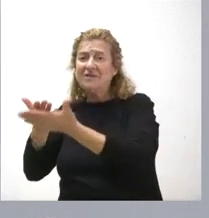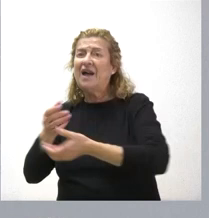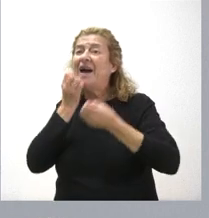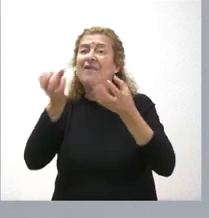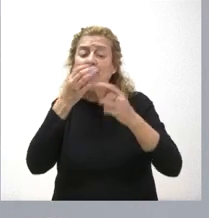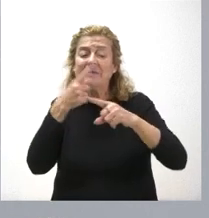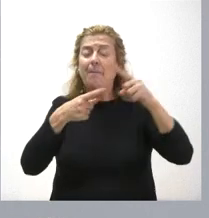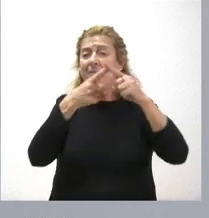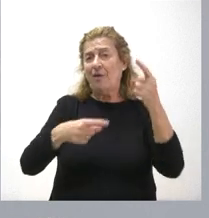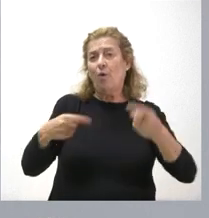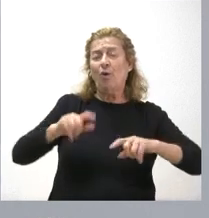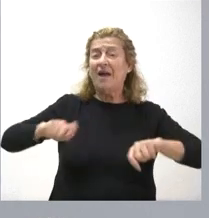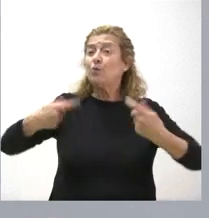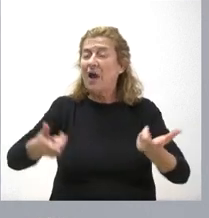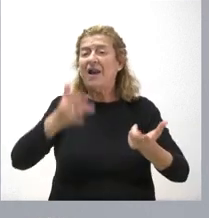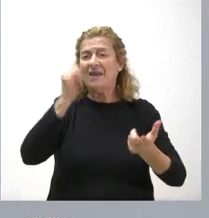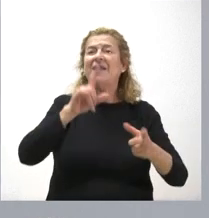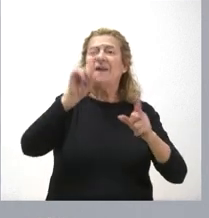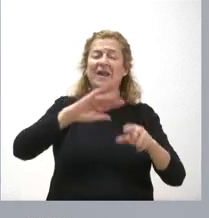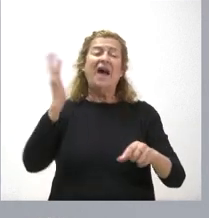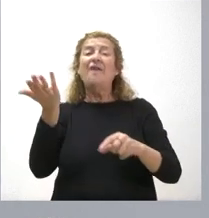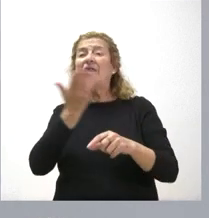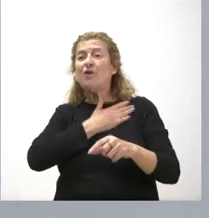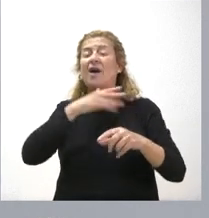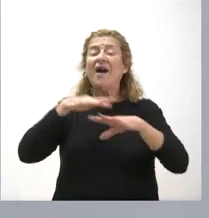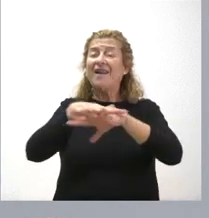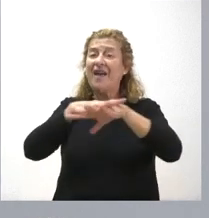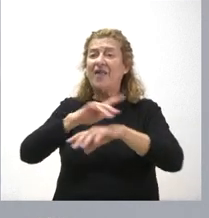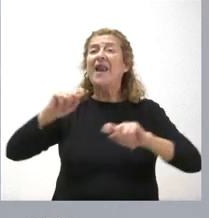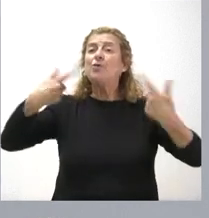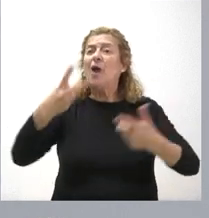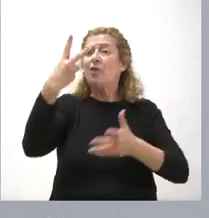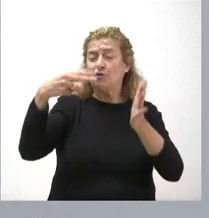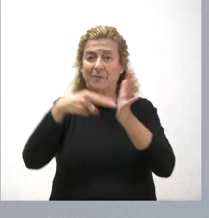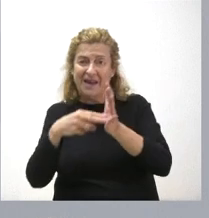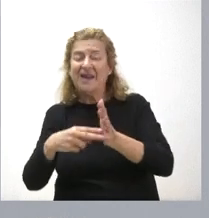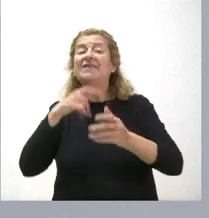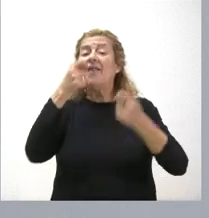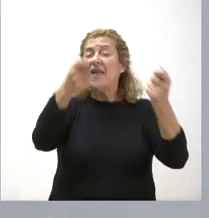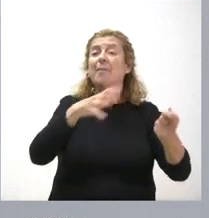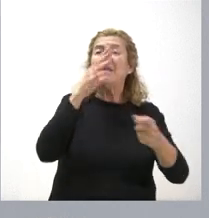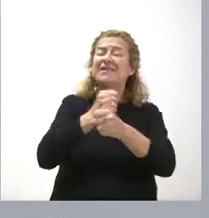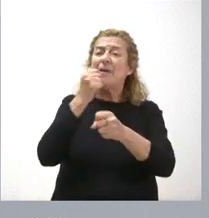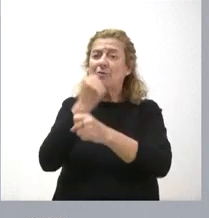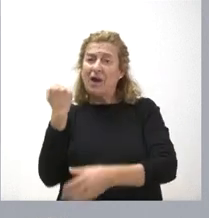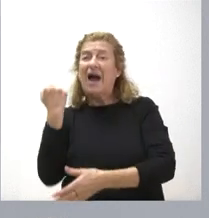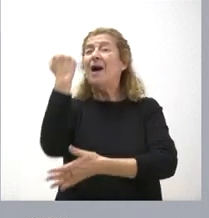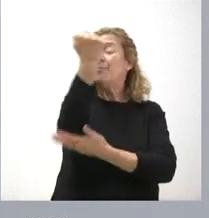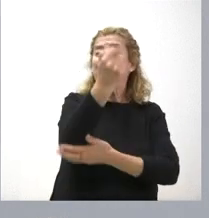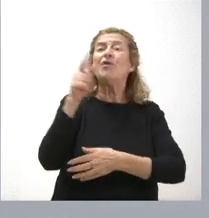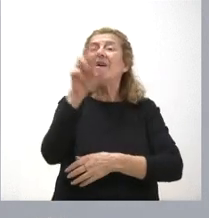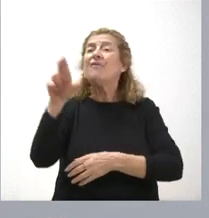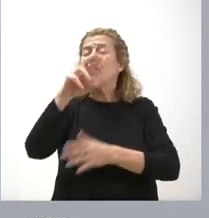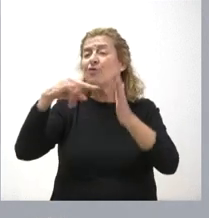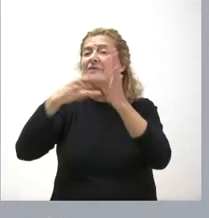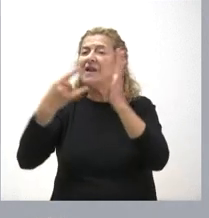natural y a afección a la red Natura 2000. Se establecen los contenidos y condiciones necesarias para el desarrollo de los trabajos de apoyo y el refuerzo técnico